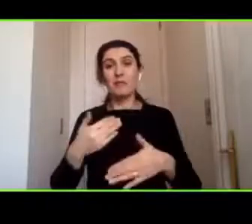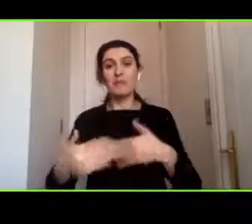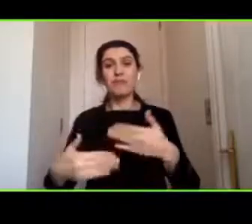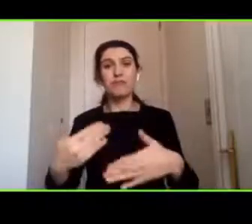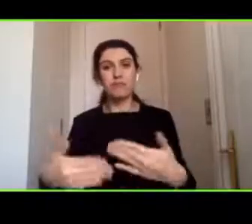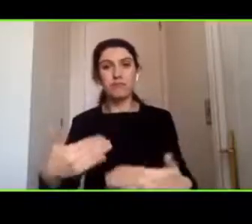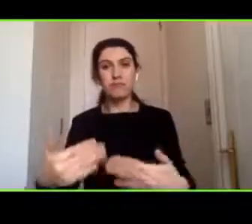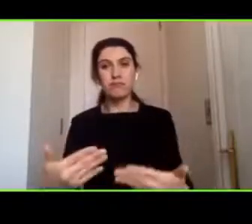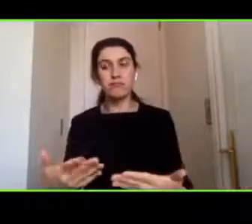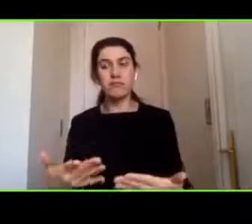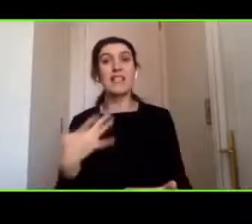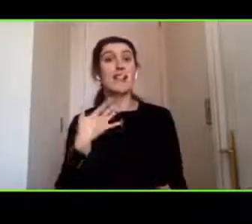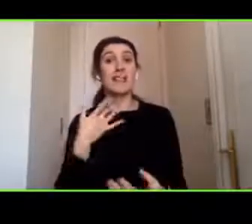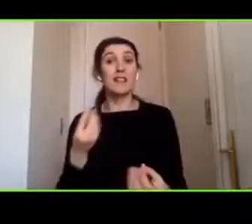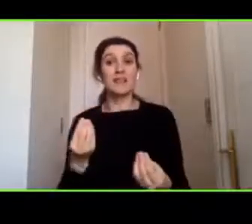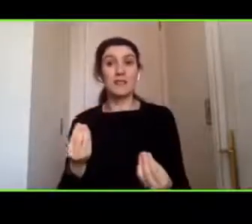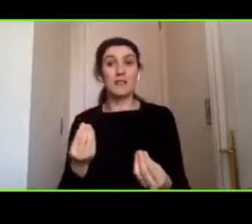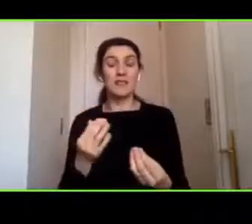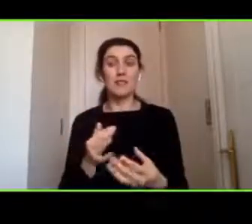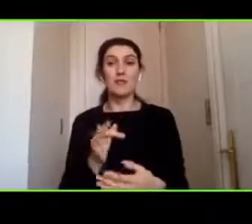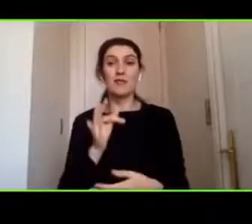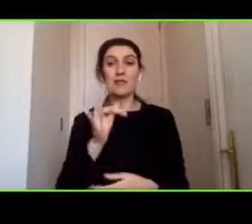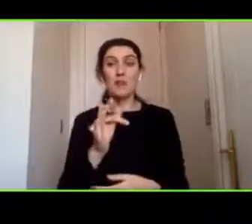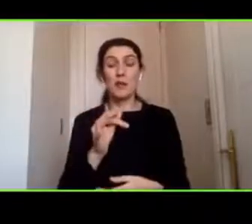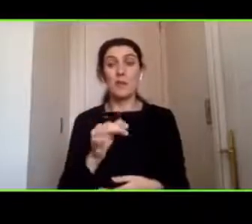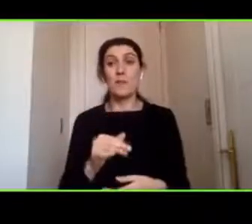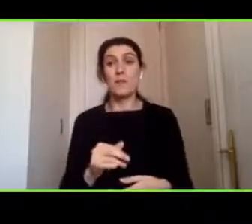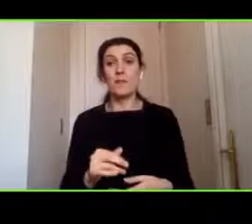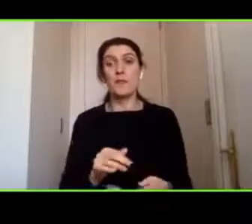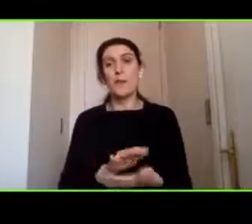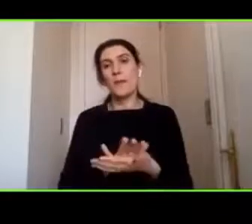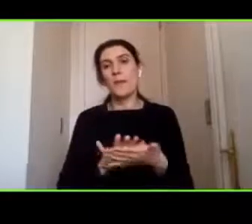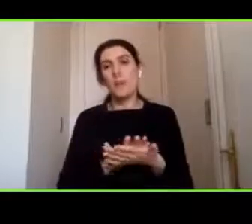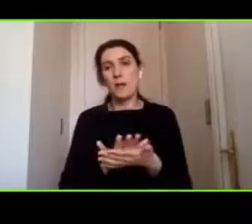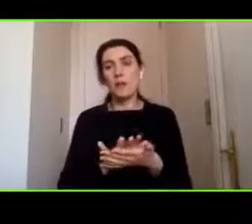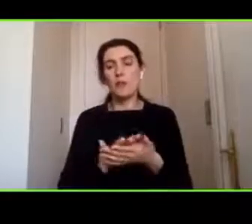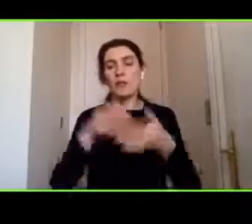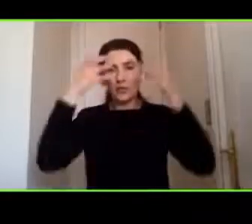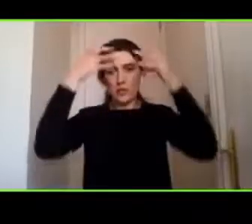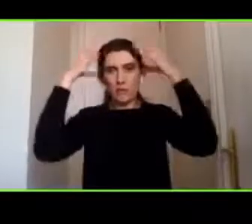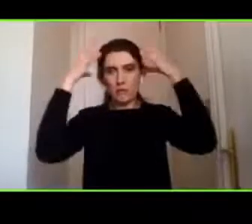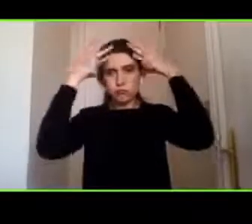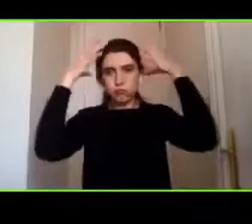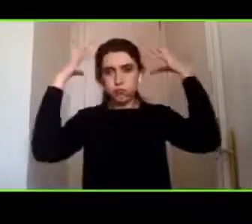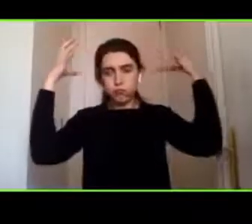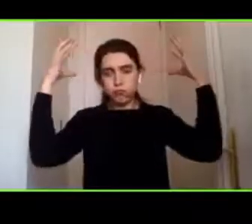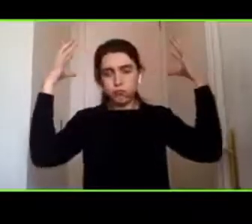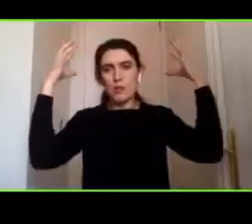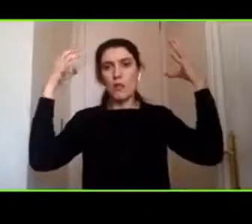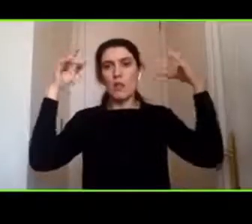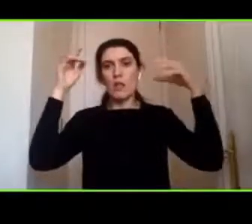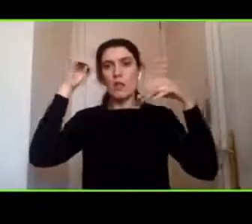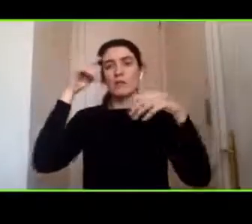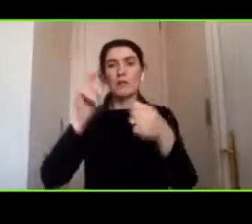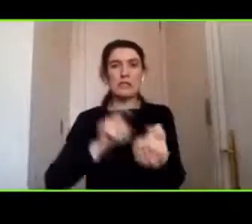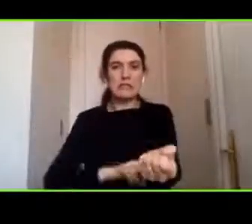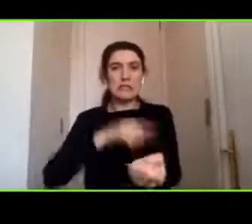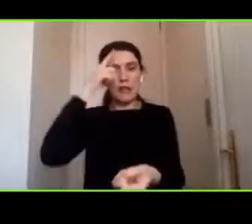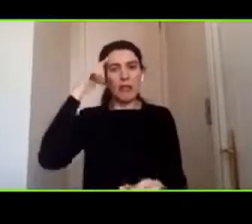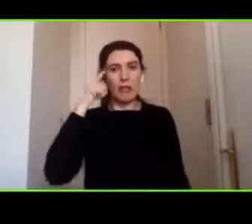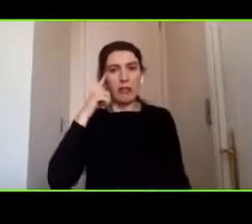a la primera lesión que son ya sea edema cerebral hemorragia hidrocefalia hipertensión intracraniana